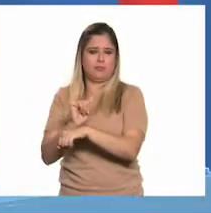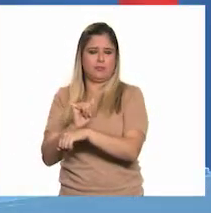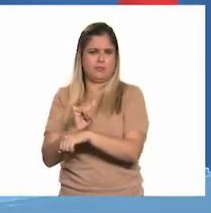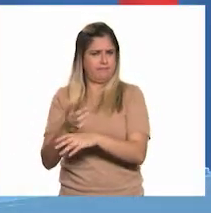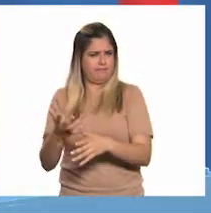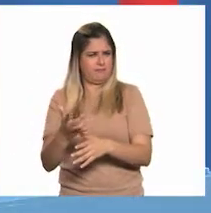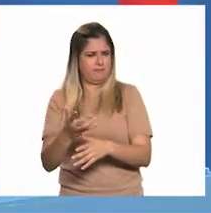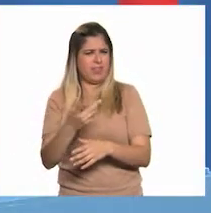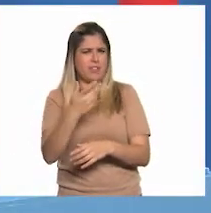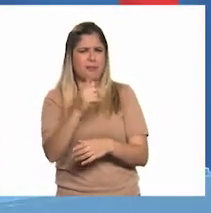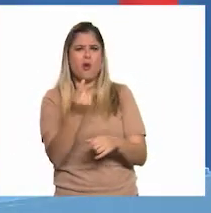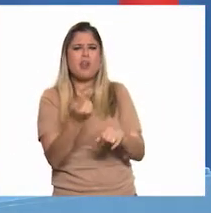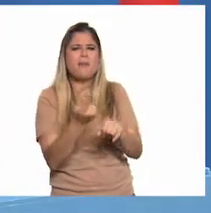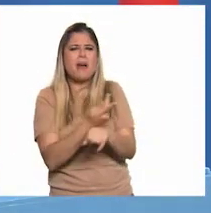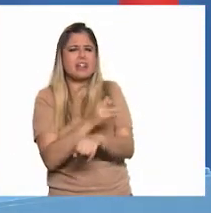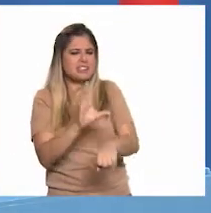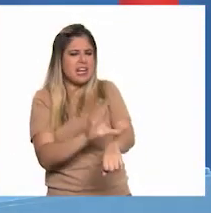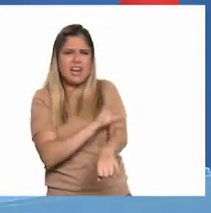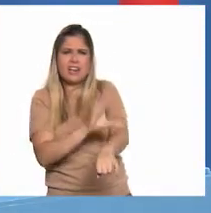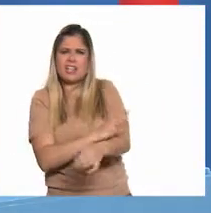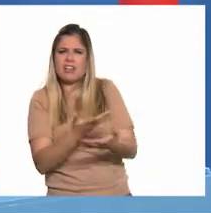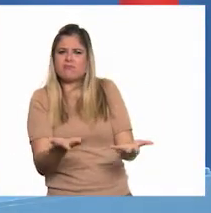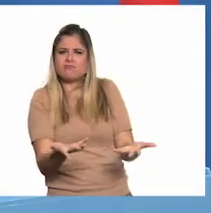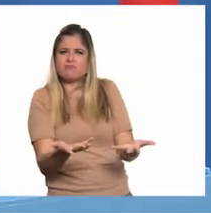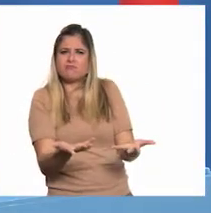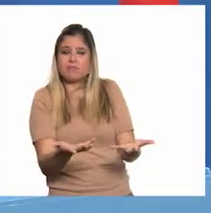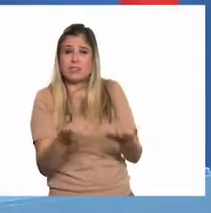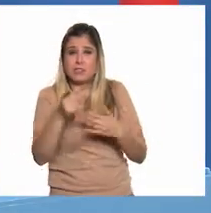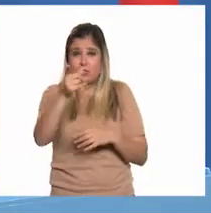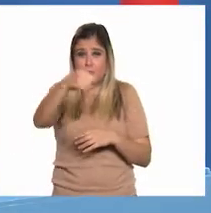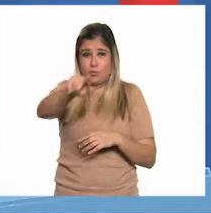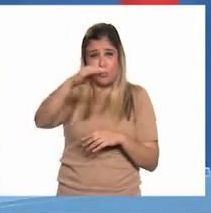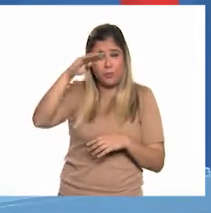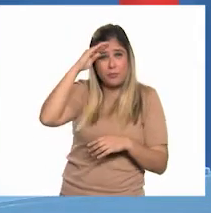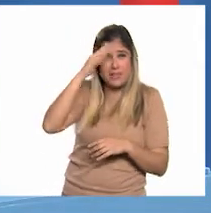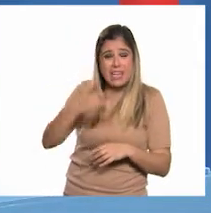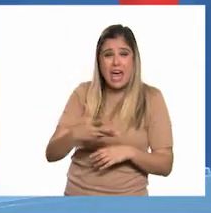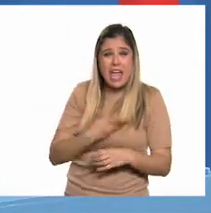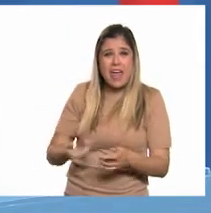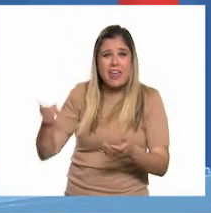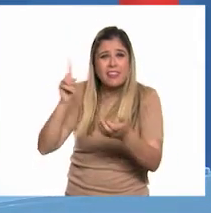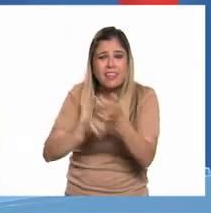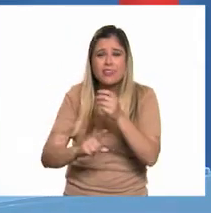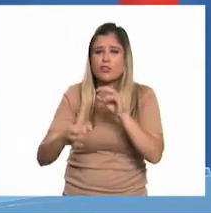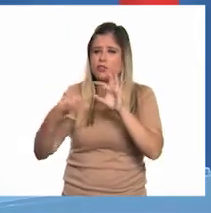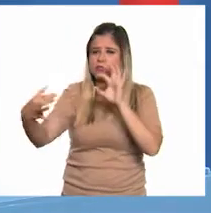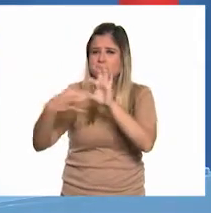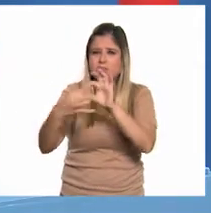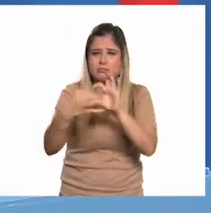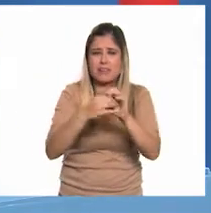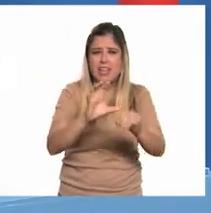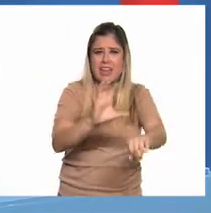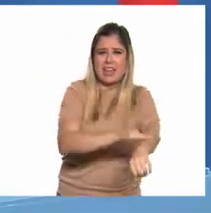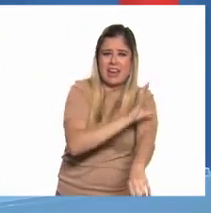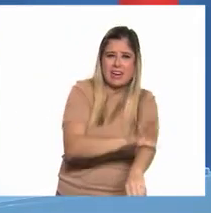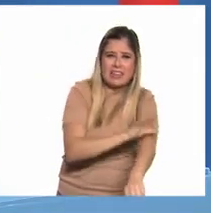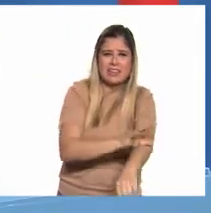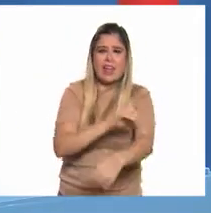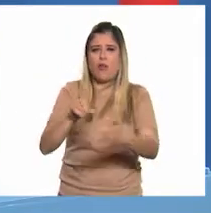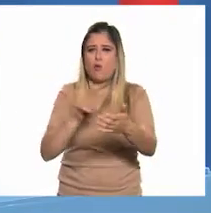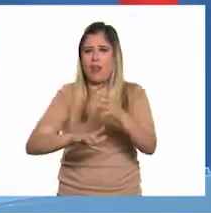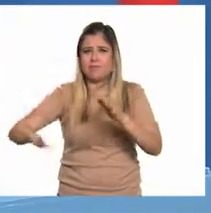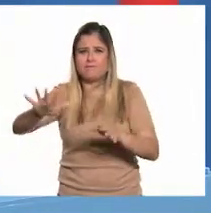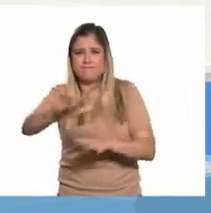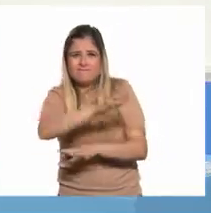¿qué sucede con la energía? ¿Consideran ustedes que existe relación entre los energéticos y los espacios